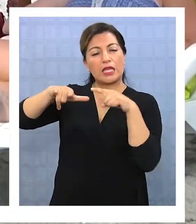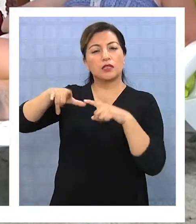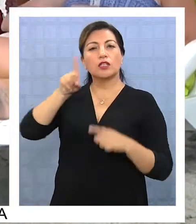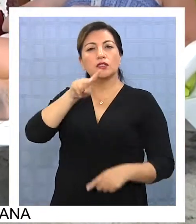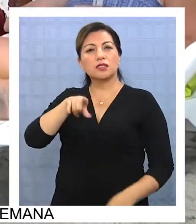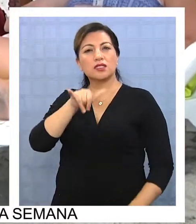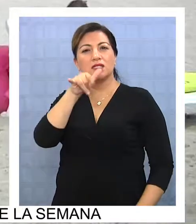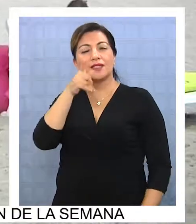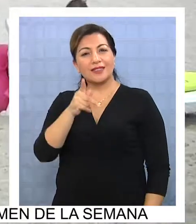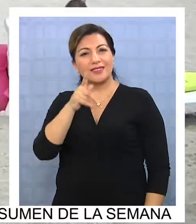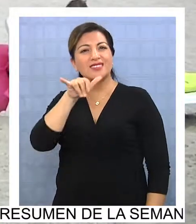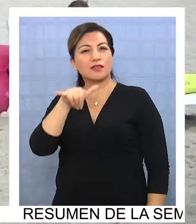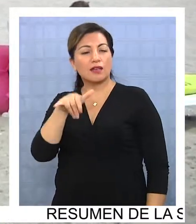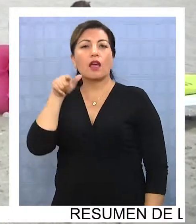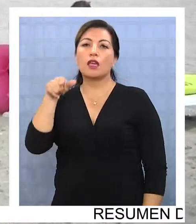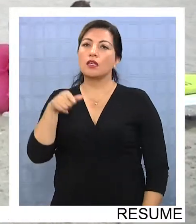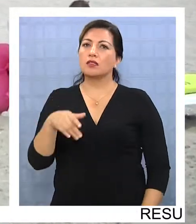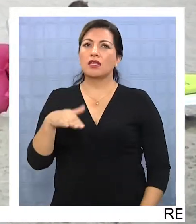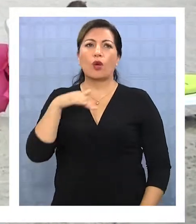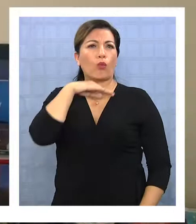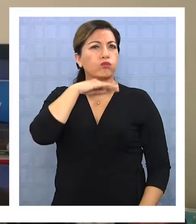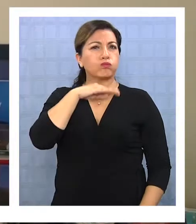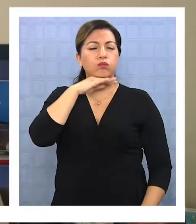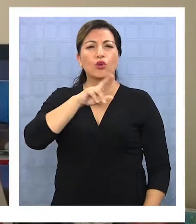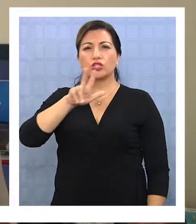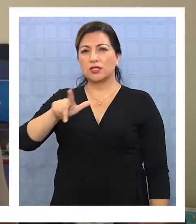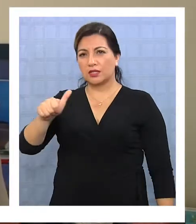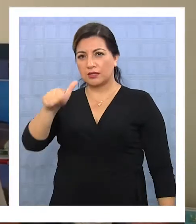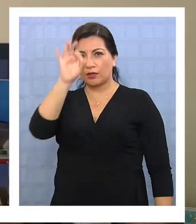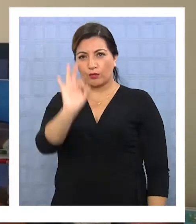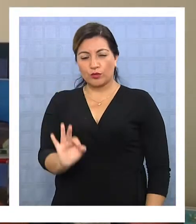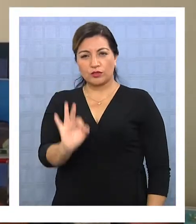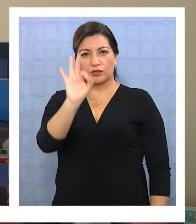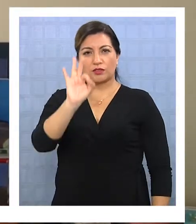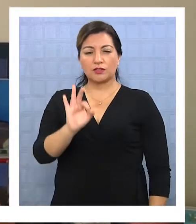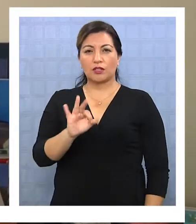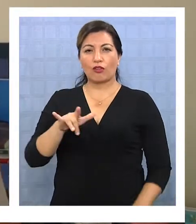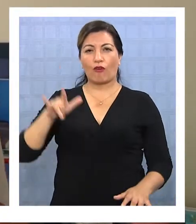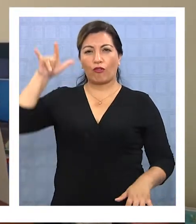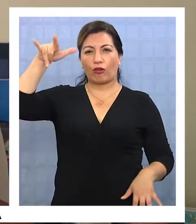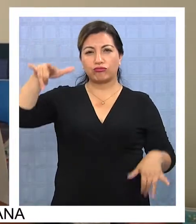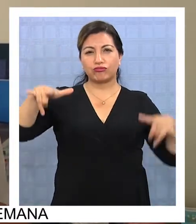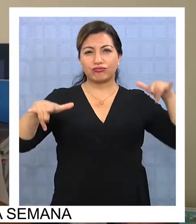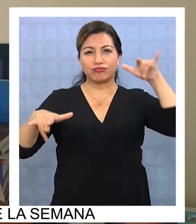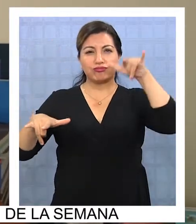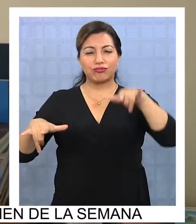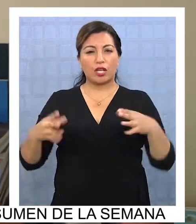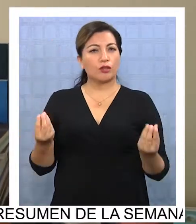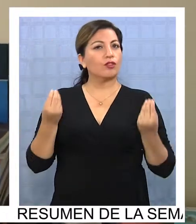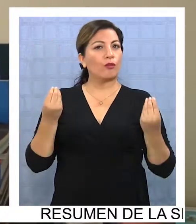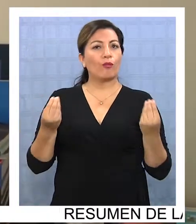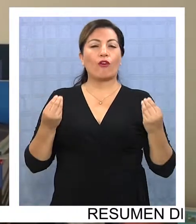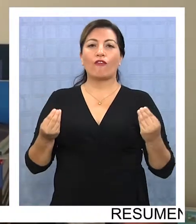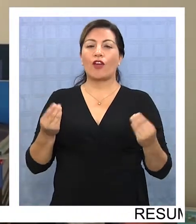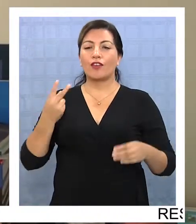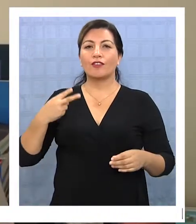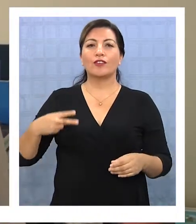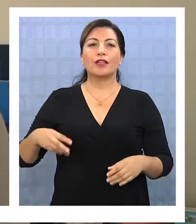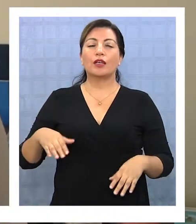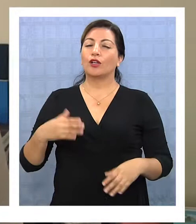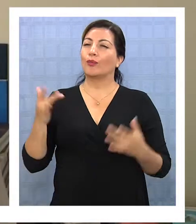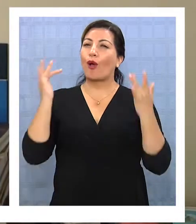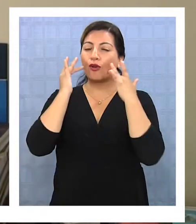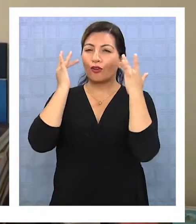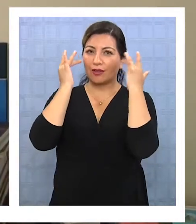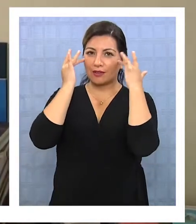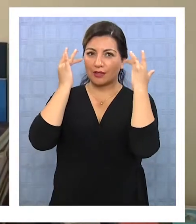su gerente nos comenta que ha tenido como una ocupación sobre el 86% de los vuelos, así que ha estado bastante bien, está muy contento también del ingreso de